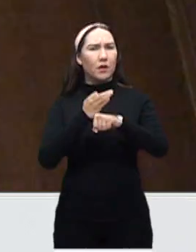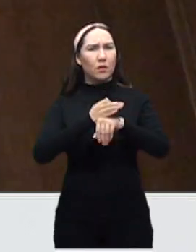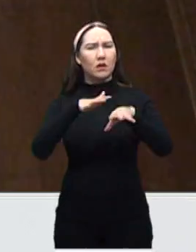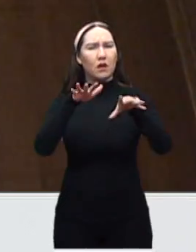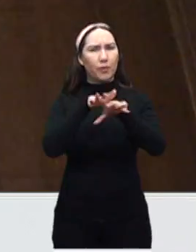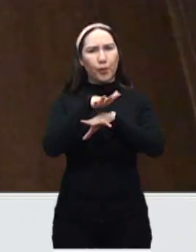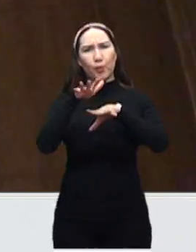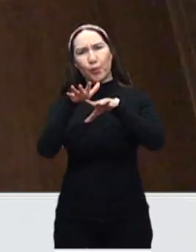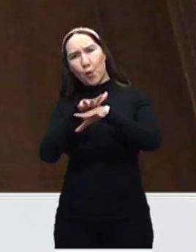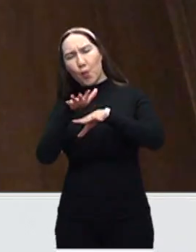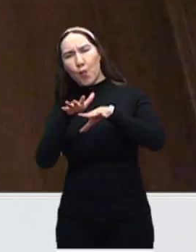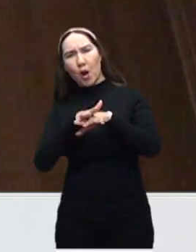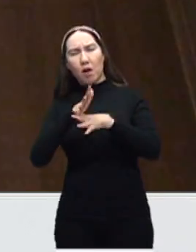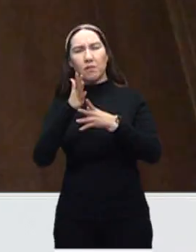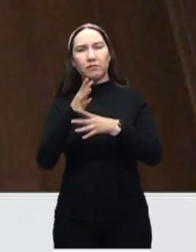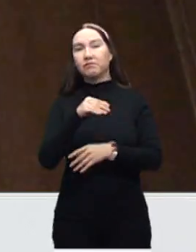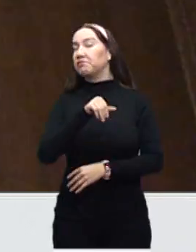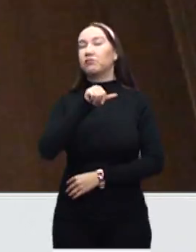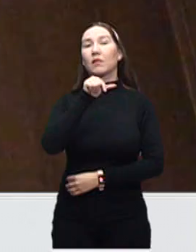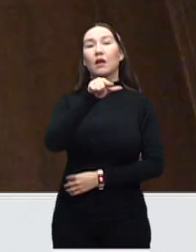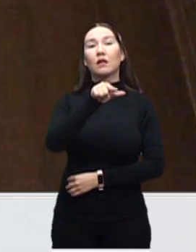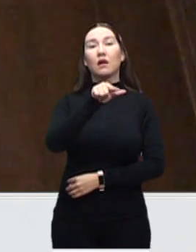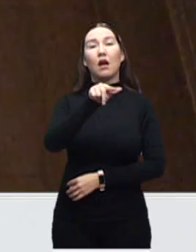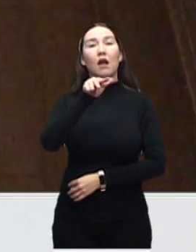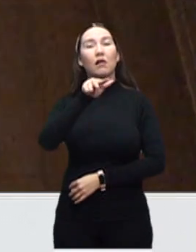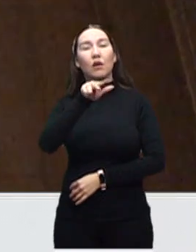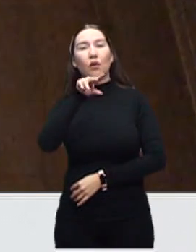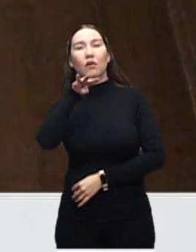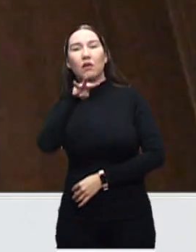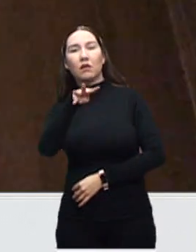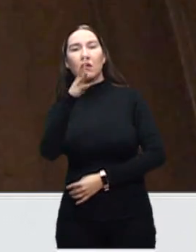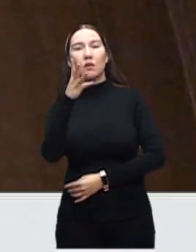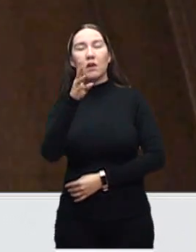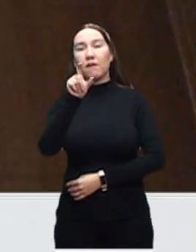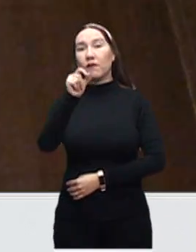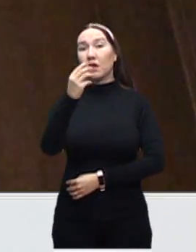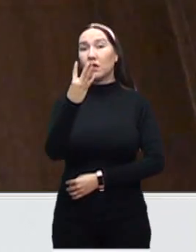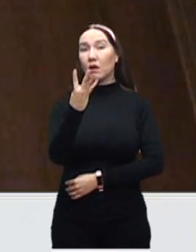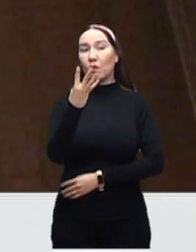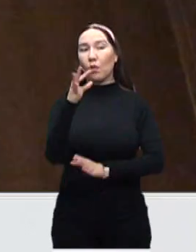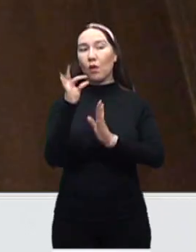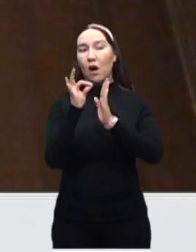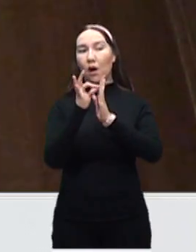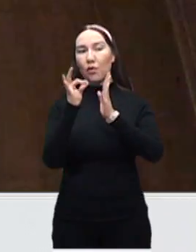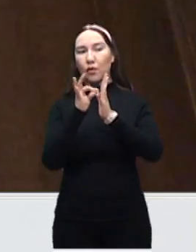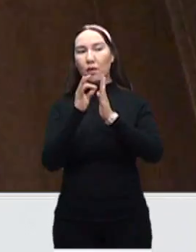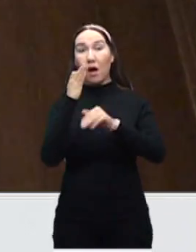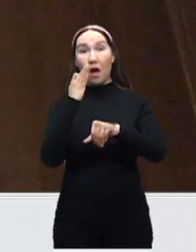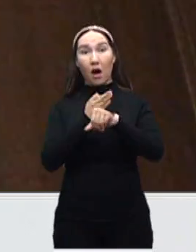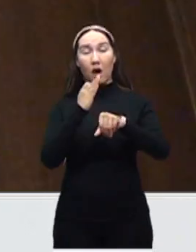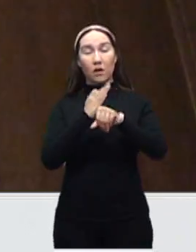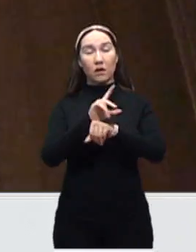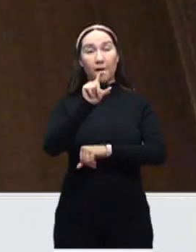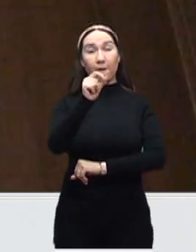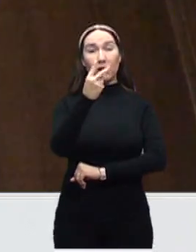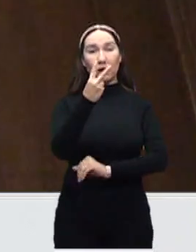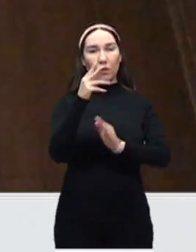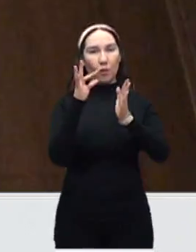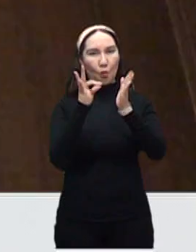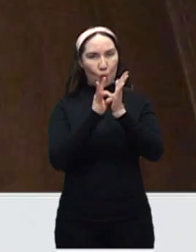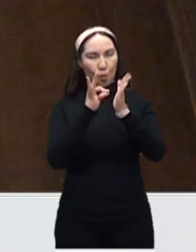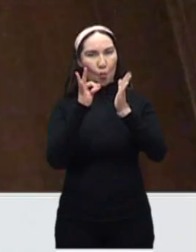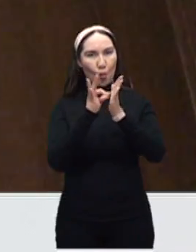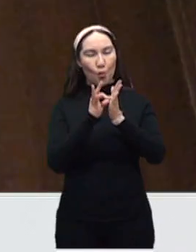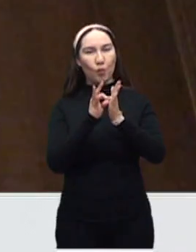puntuación entre diecisiete, dieciocho, diecinueve, veinticuatro que fue la previa, la actual es de veintidós con la que nos